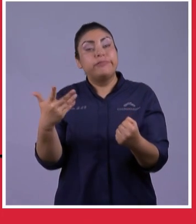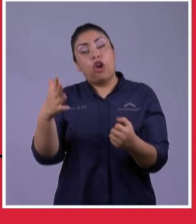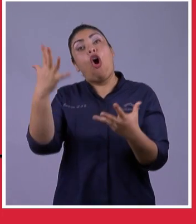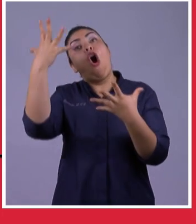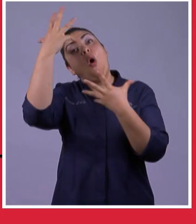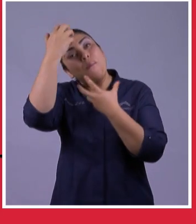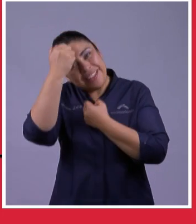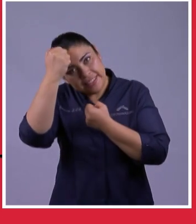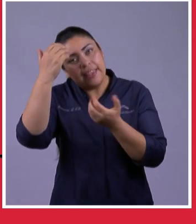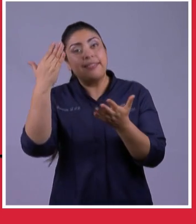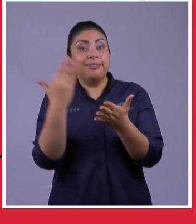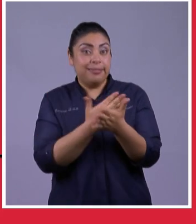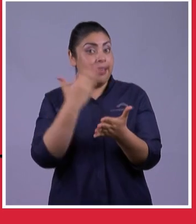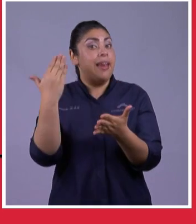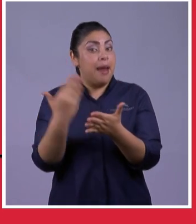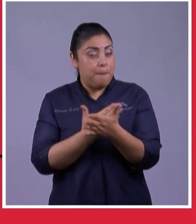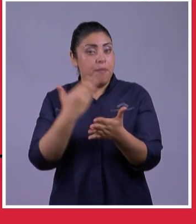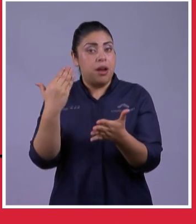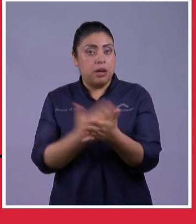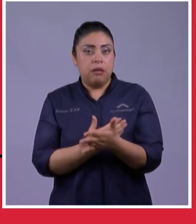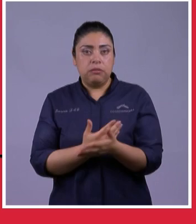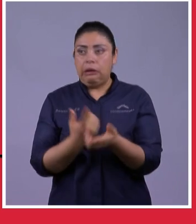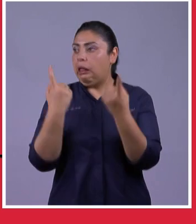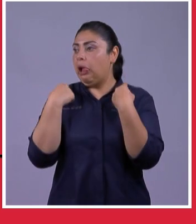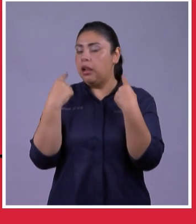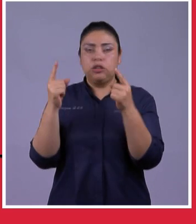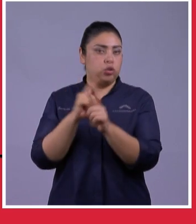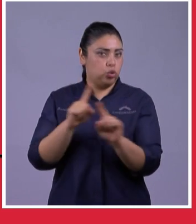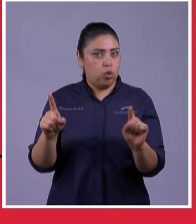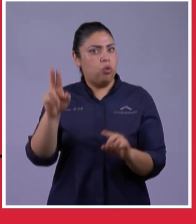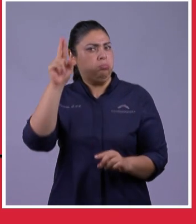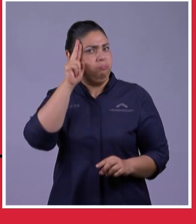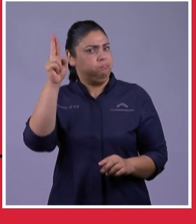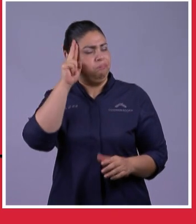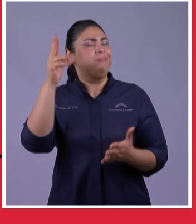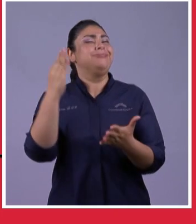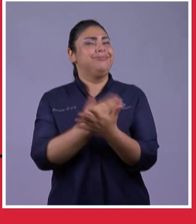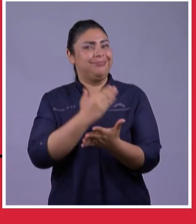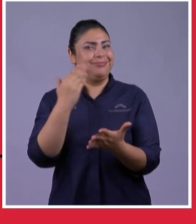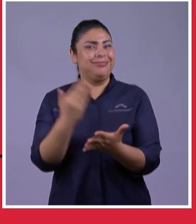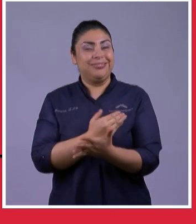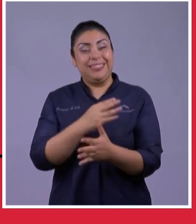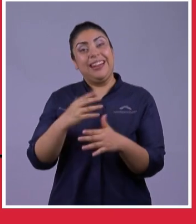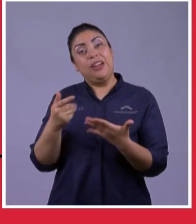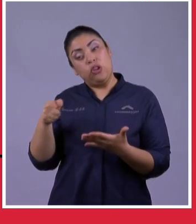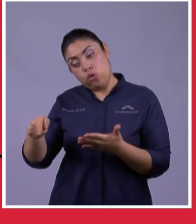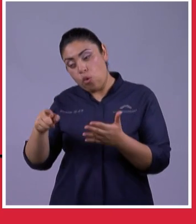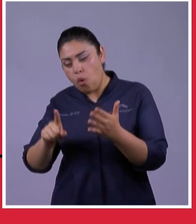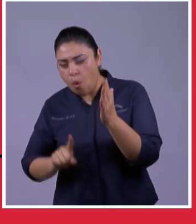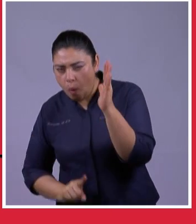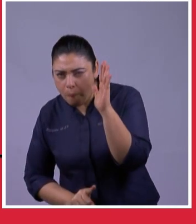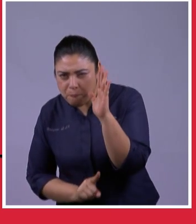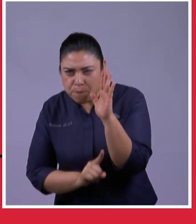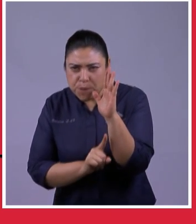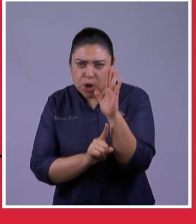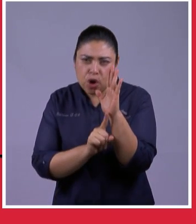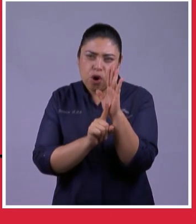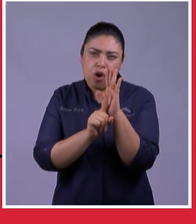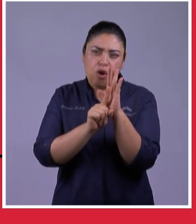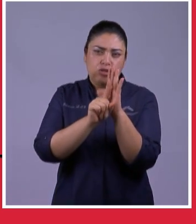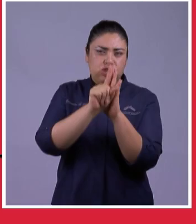No te apartes De ella Ni a diestra Ni a siniestra Para que seas Prosperado En todas las cosas Que